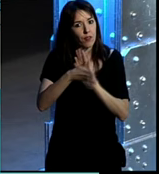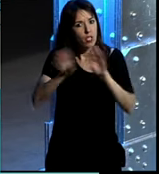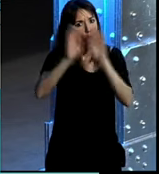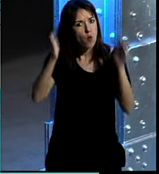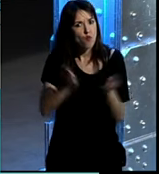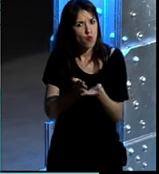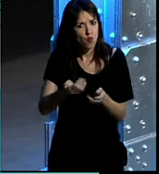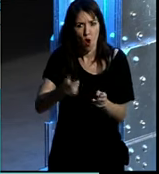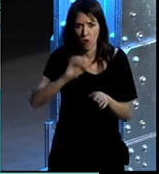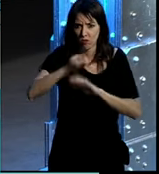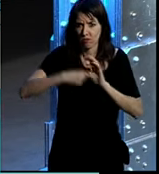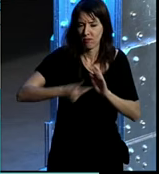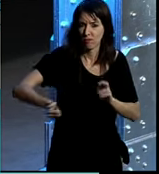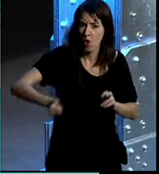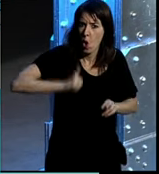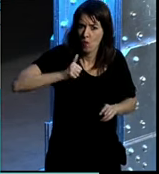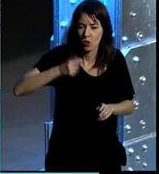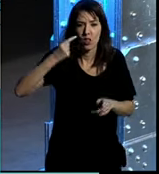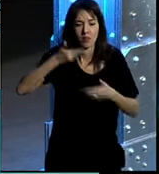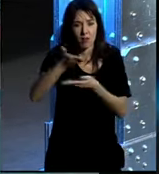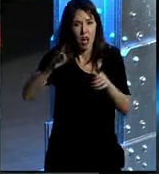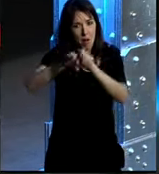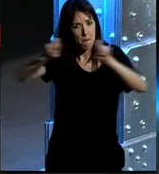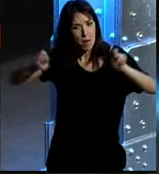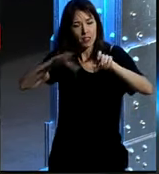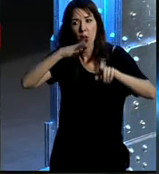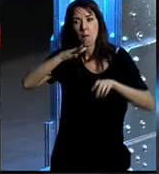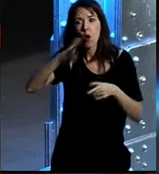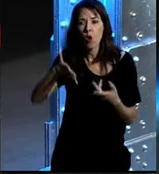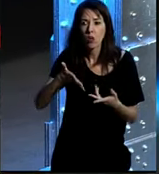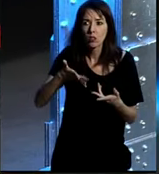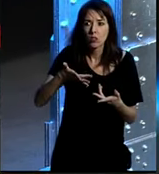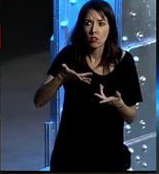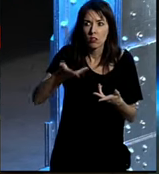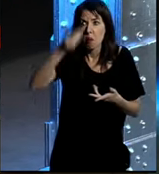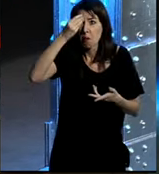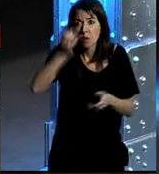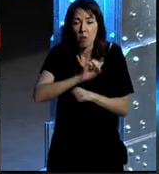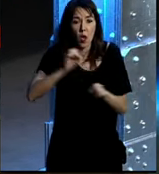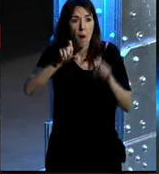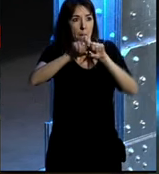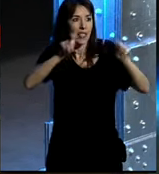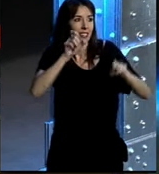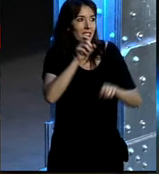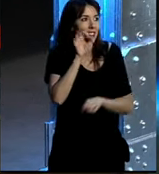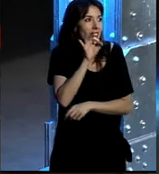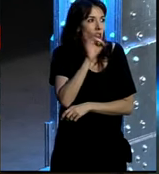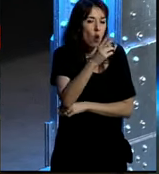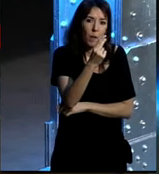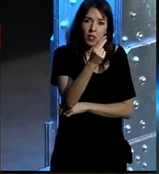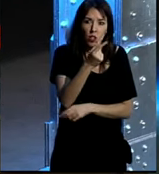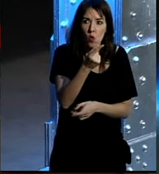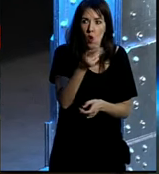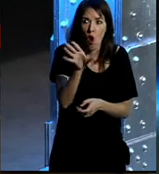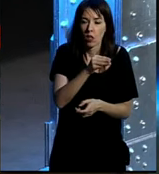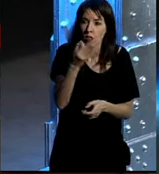evidentemente lleno de oportunidades tanto para para las empresas porque porque no concibo una empresa del siglo XXI que no que